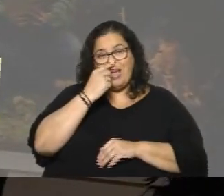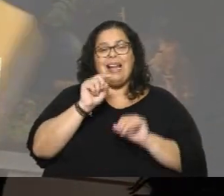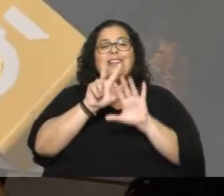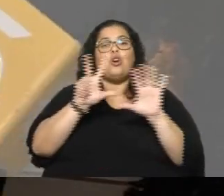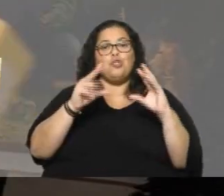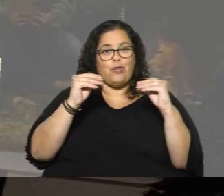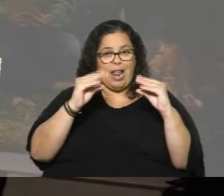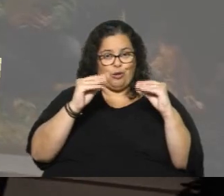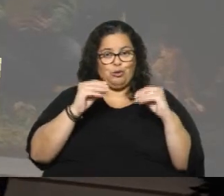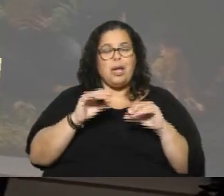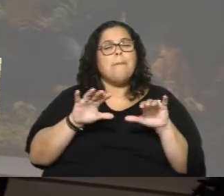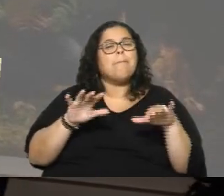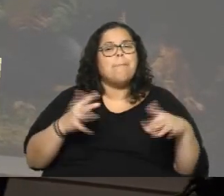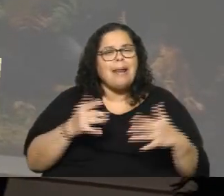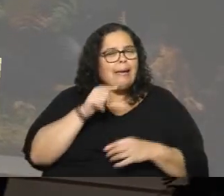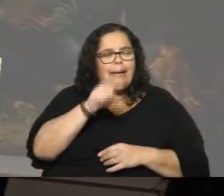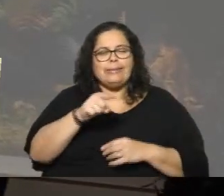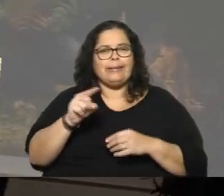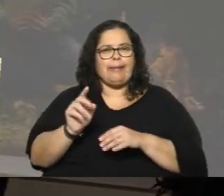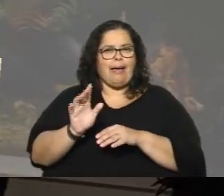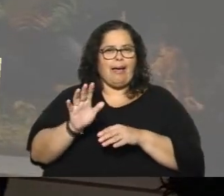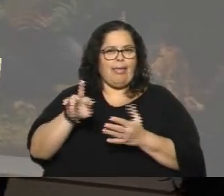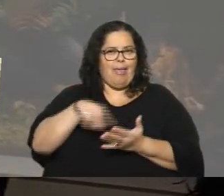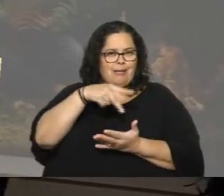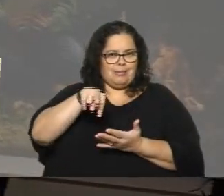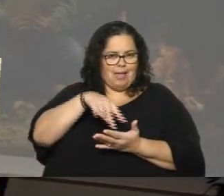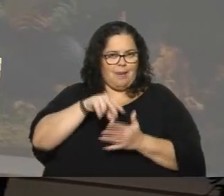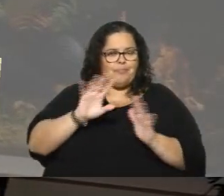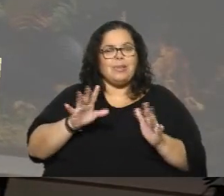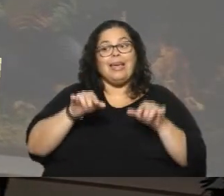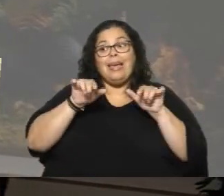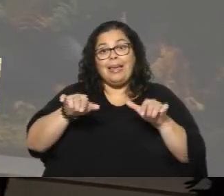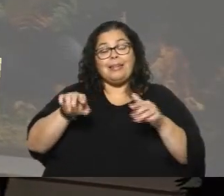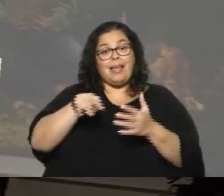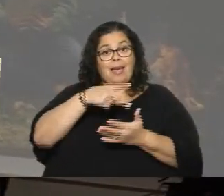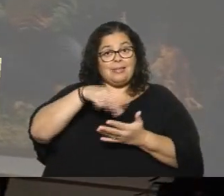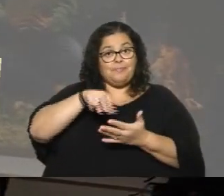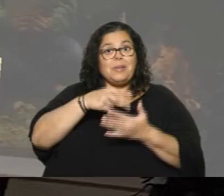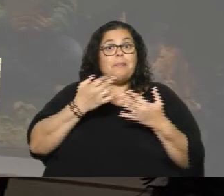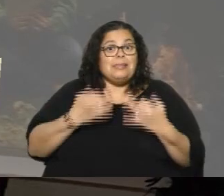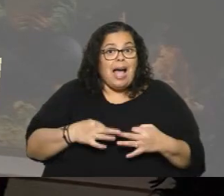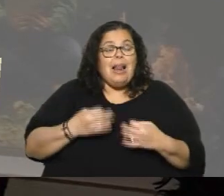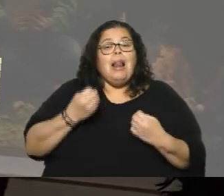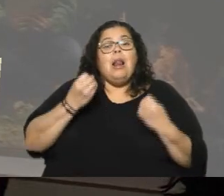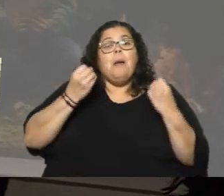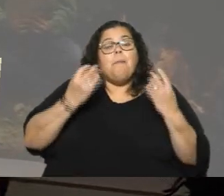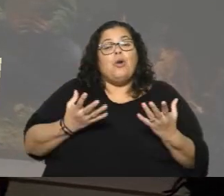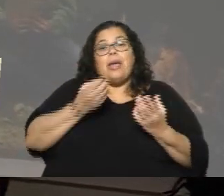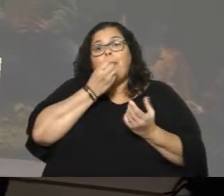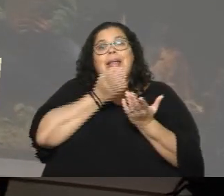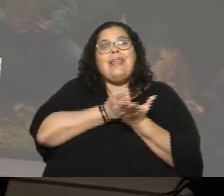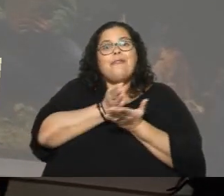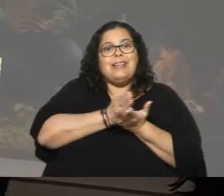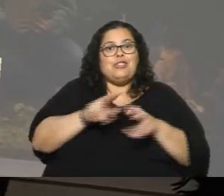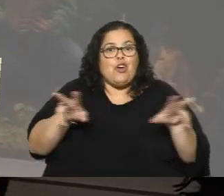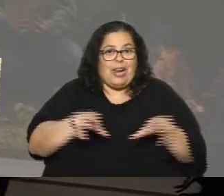Bien, ¿por qué razón se realiza? Y, o sea, esta obra en particular, lo que tiene de diferente, si se quiere, es es a beneficio